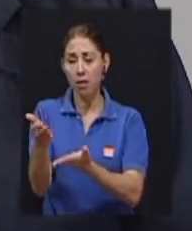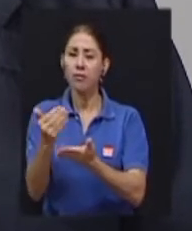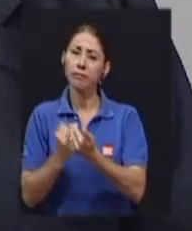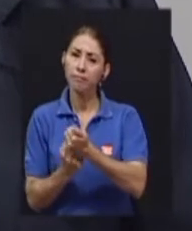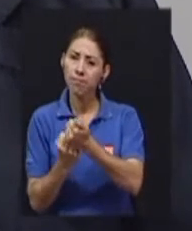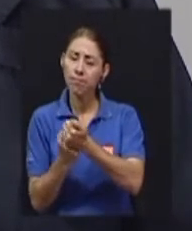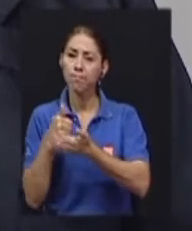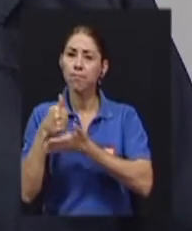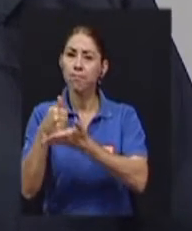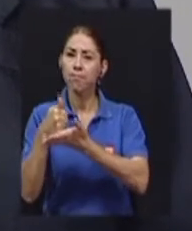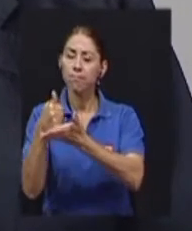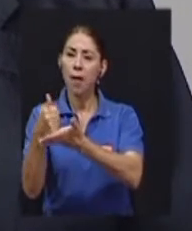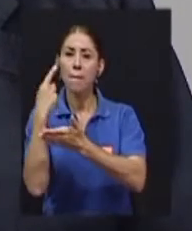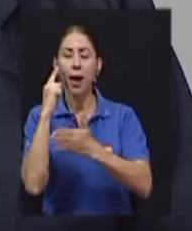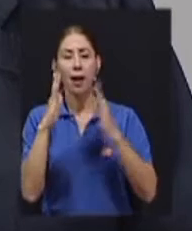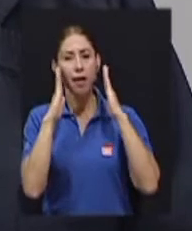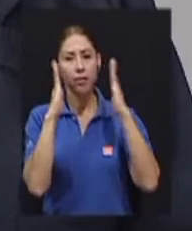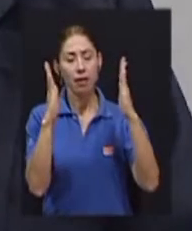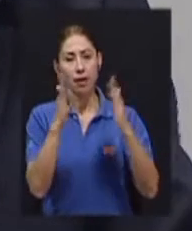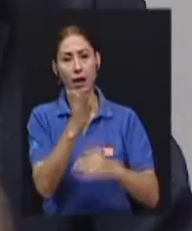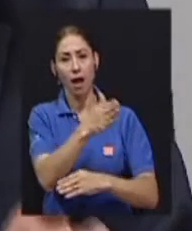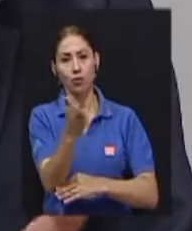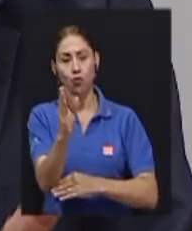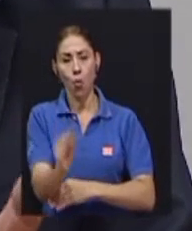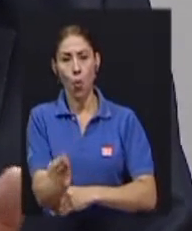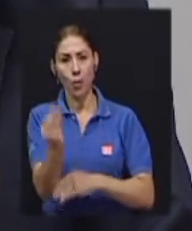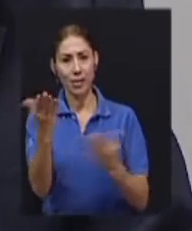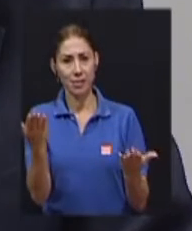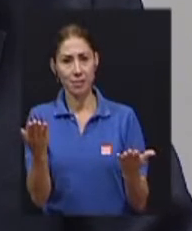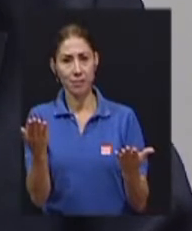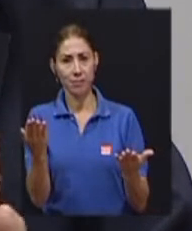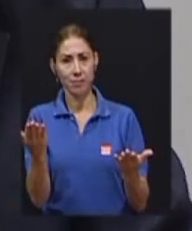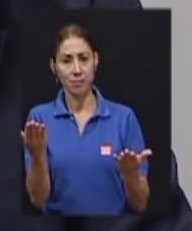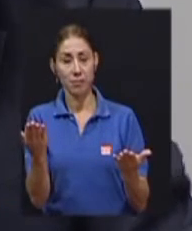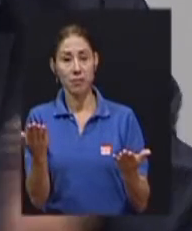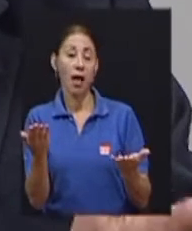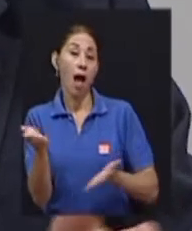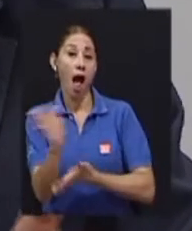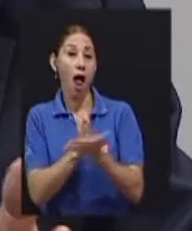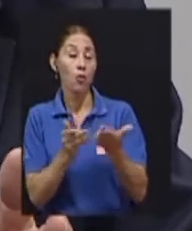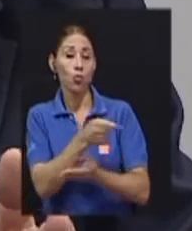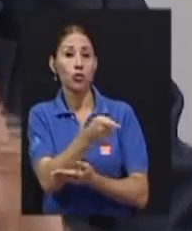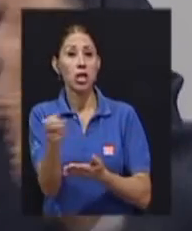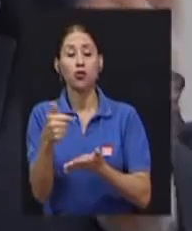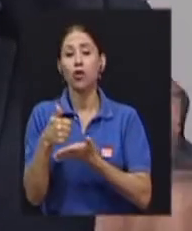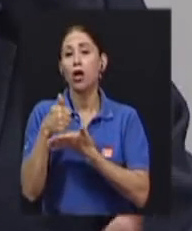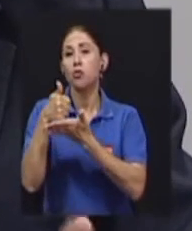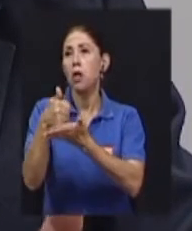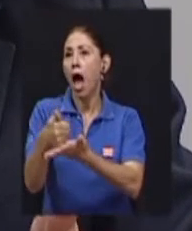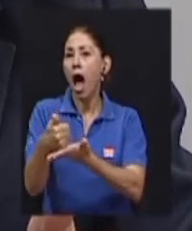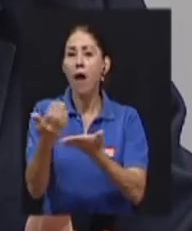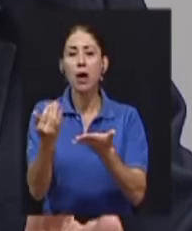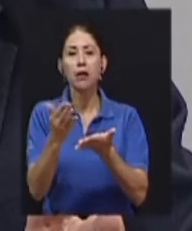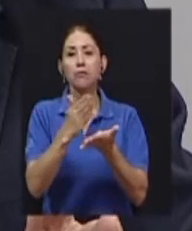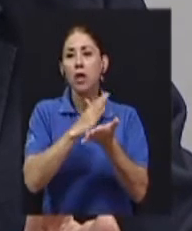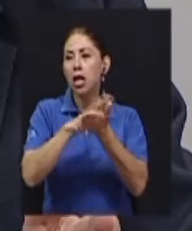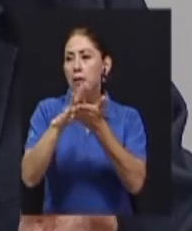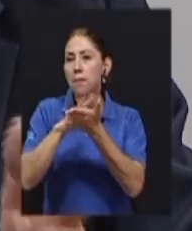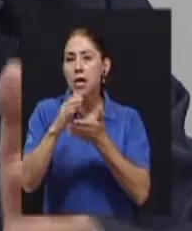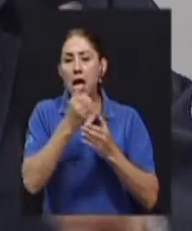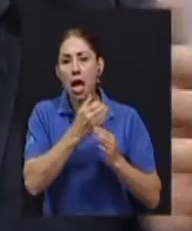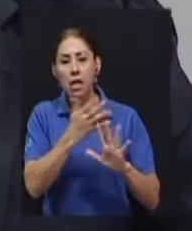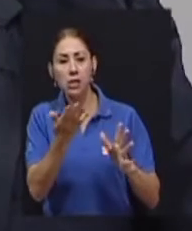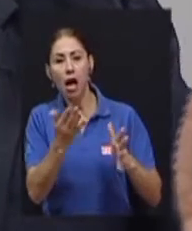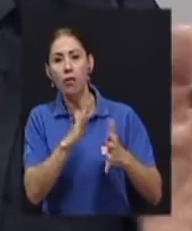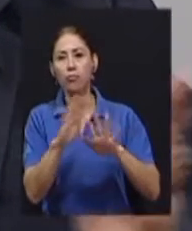a estos jóvenes. Algunos ayudaban tal vez en la limpieza, otros dando algunas clases,